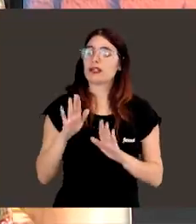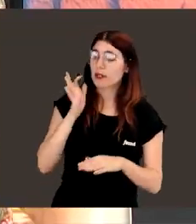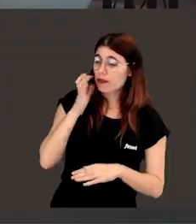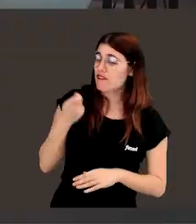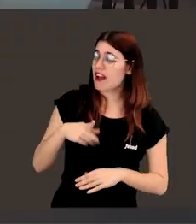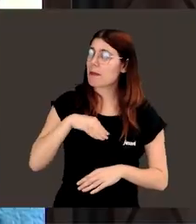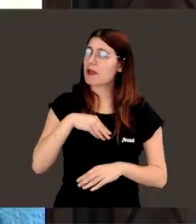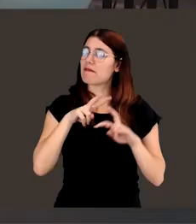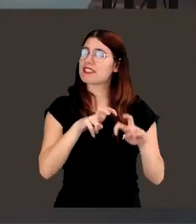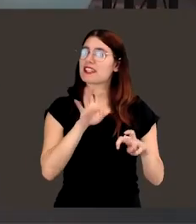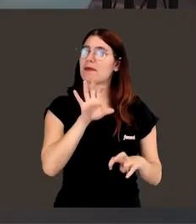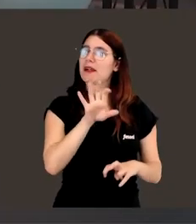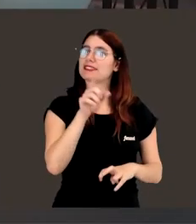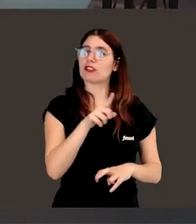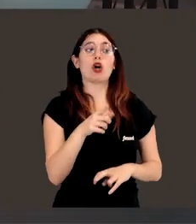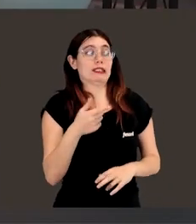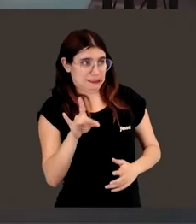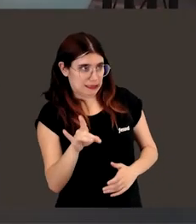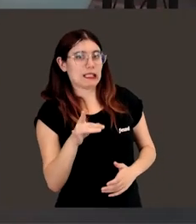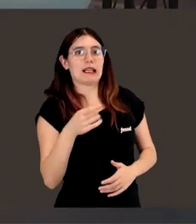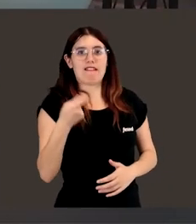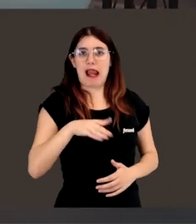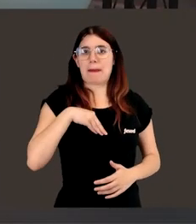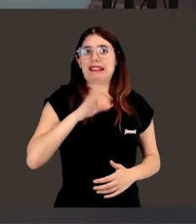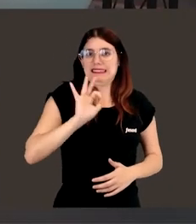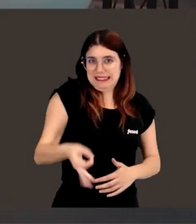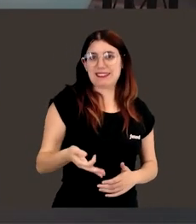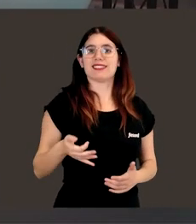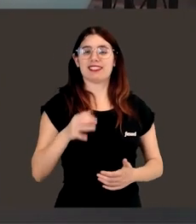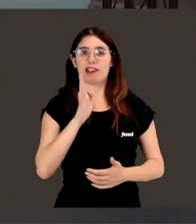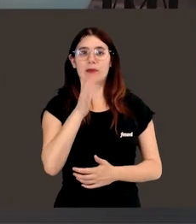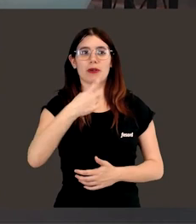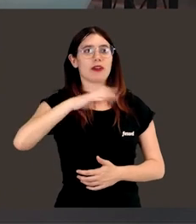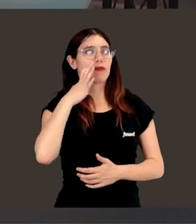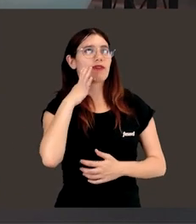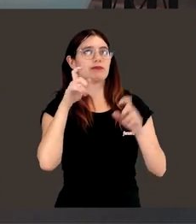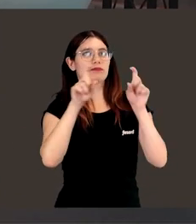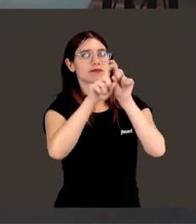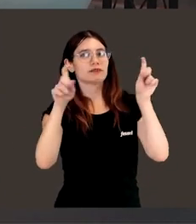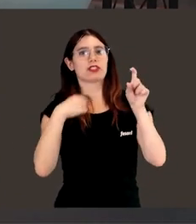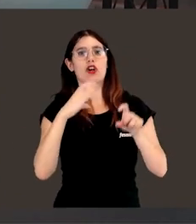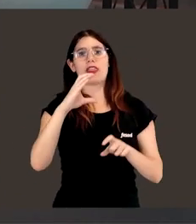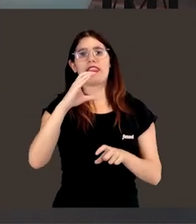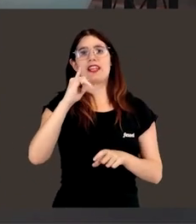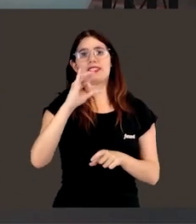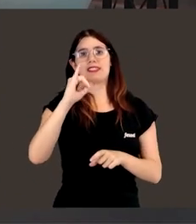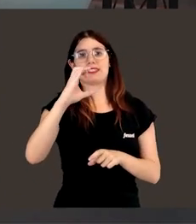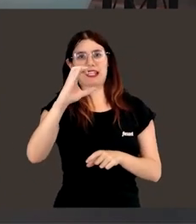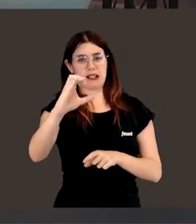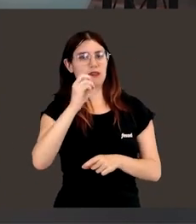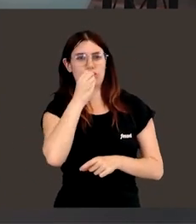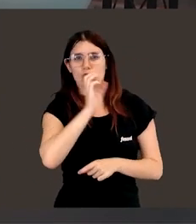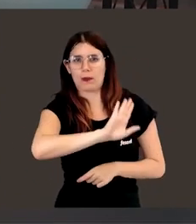investigar en este país. Sí, vale la pena, porque bueno, a fin de cuentas, siempre tenemos grandes organismos, yo pertenezco al CSIC, que siempre lo diré, es uno